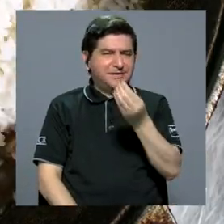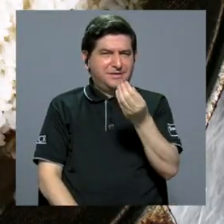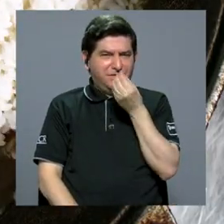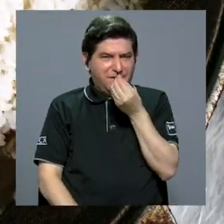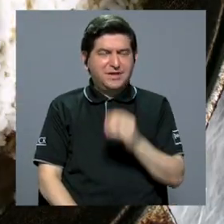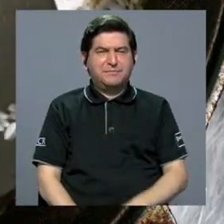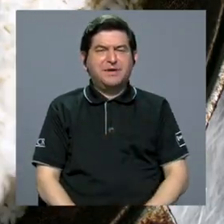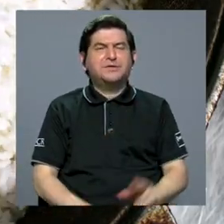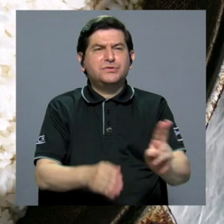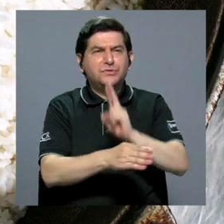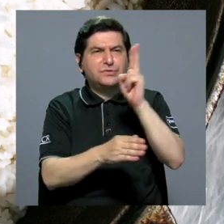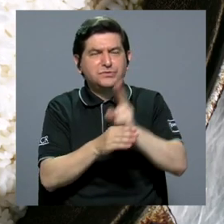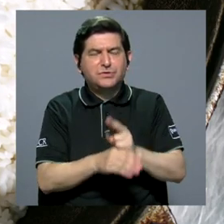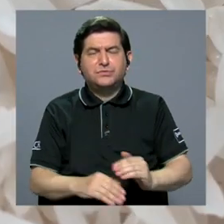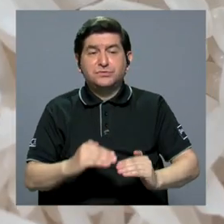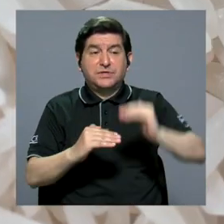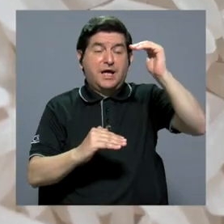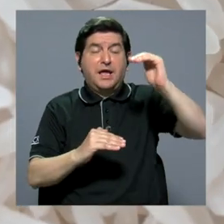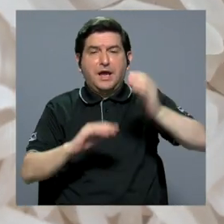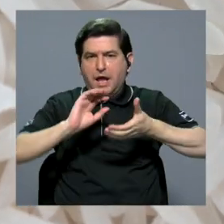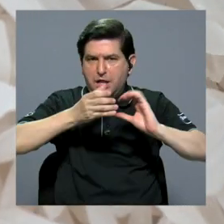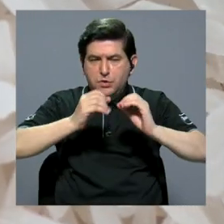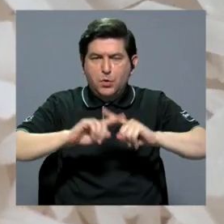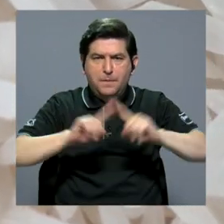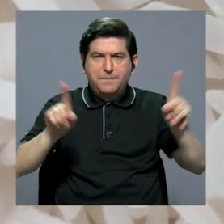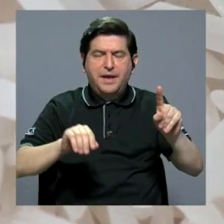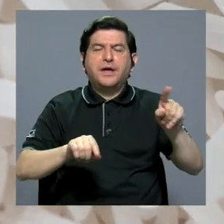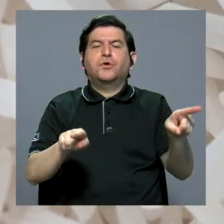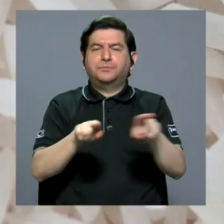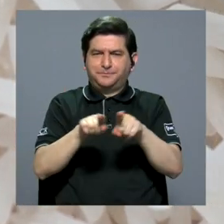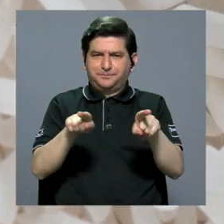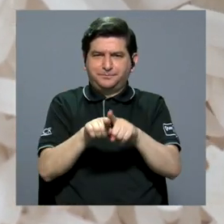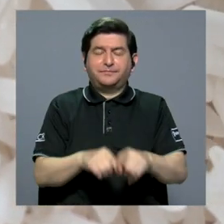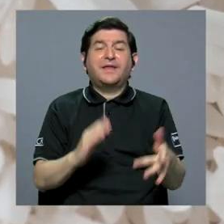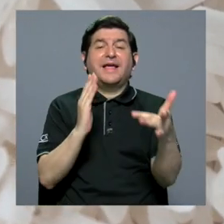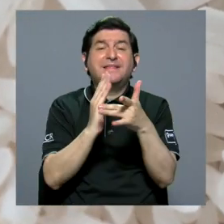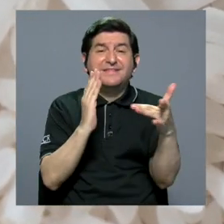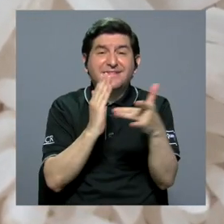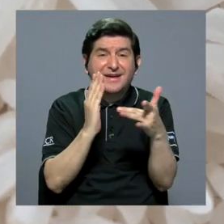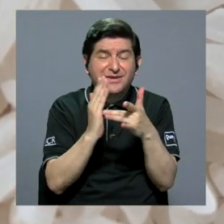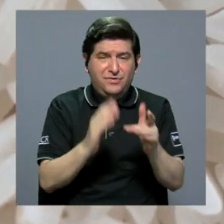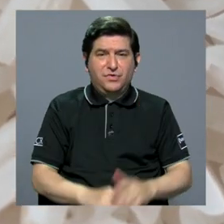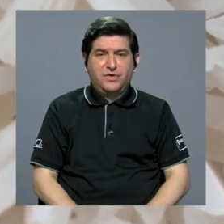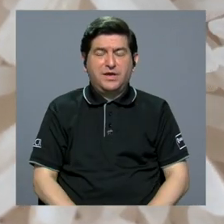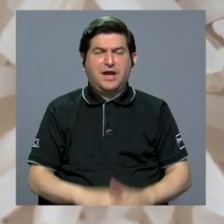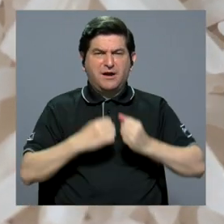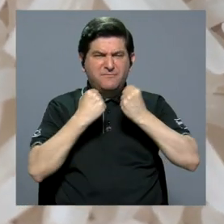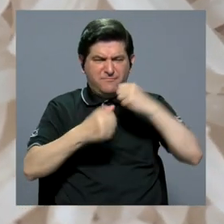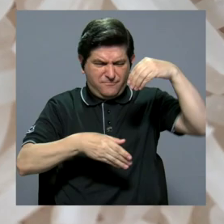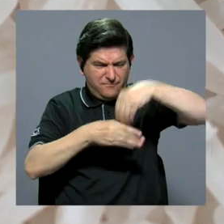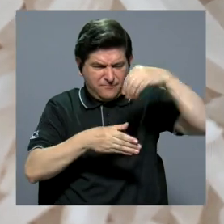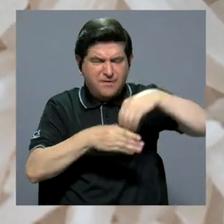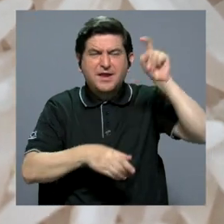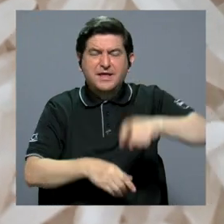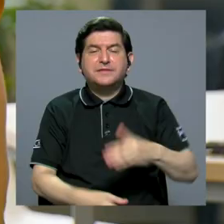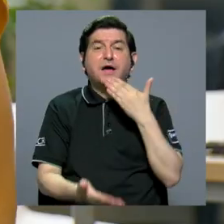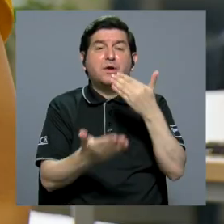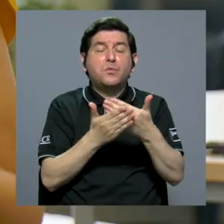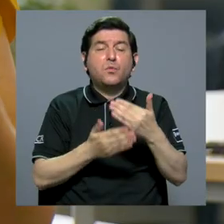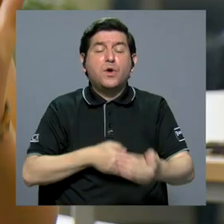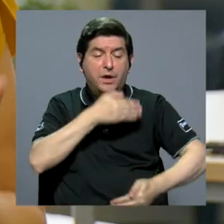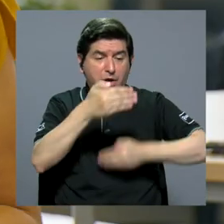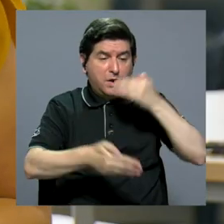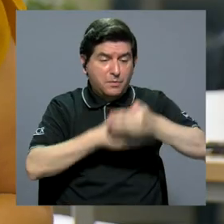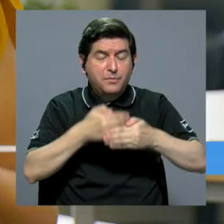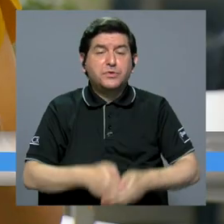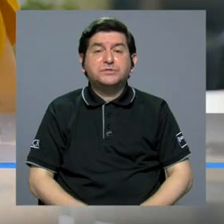que ser un alimento que se consuma en altas proporciones. Pero aparte de eso, tecnológicamente hablando, para la fortificación tiene que